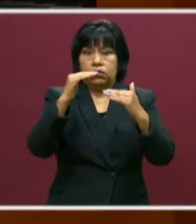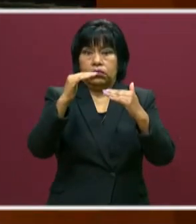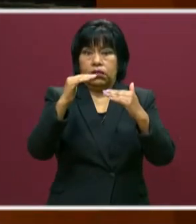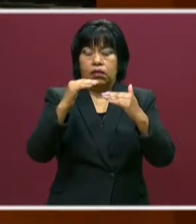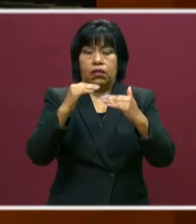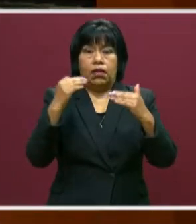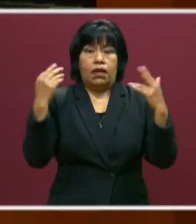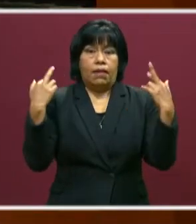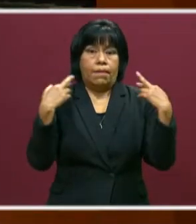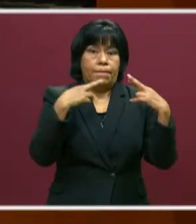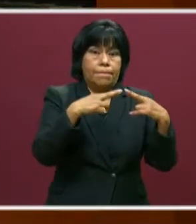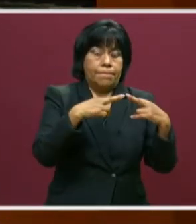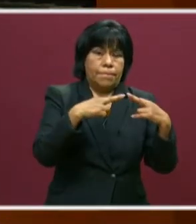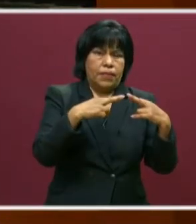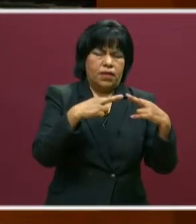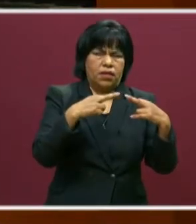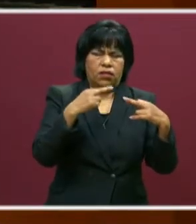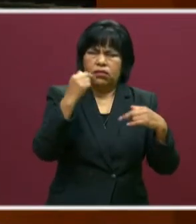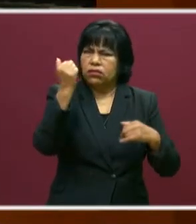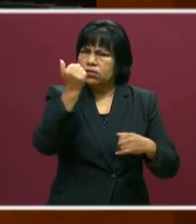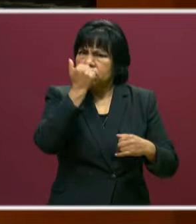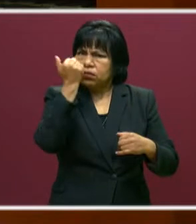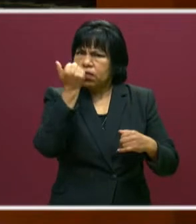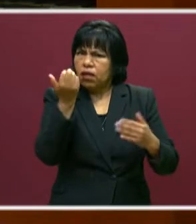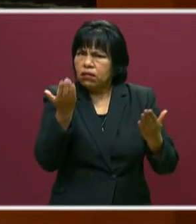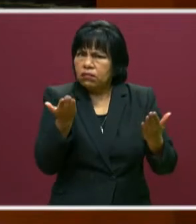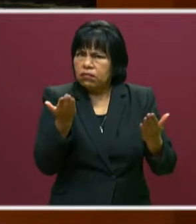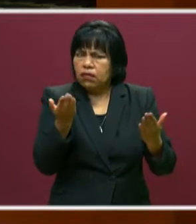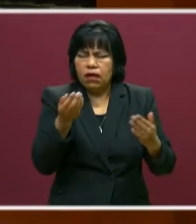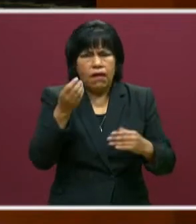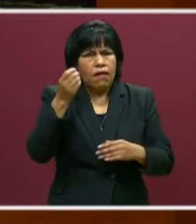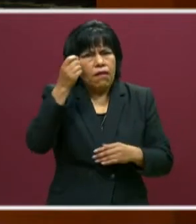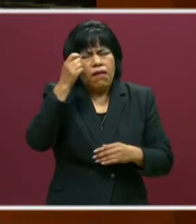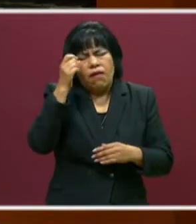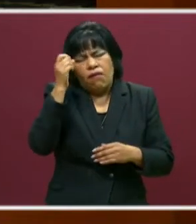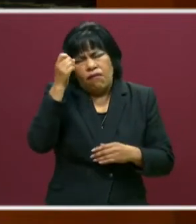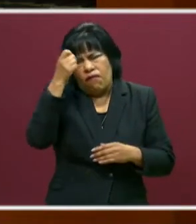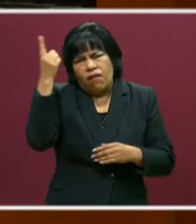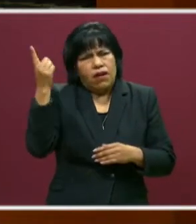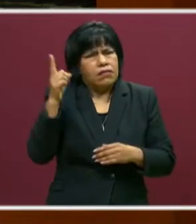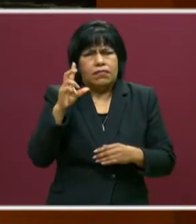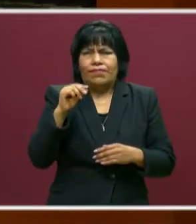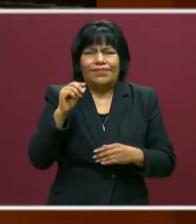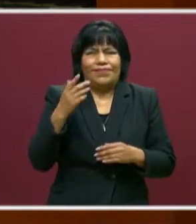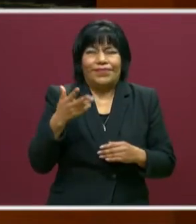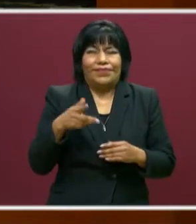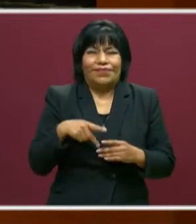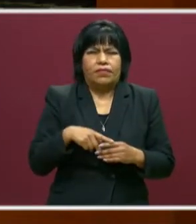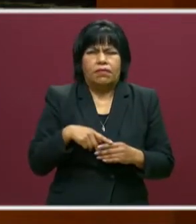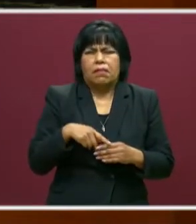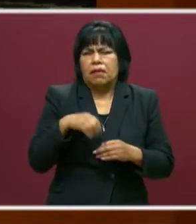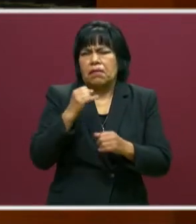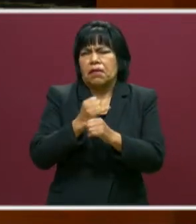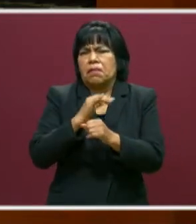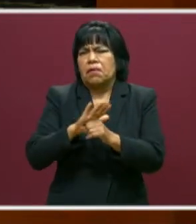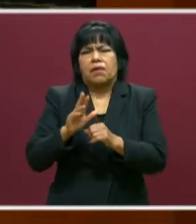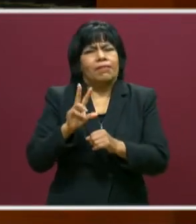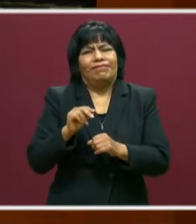alumno. No es una cosa sencilla, pero tampoco imposible.